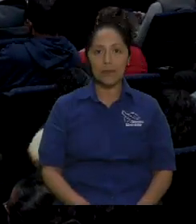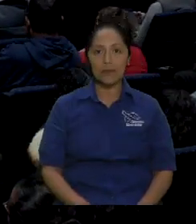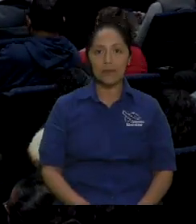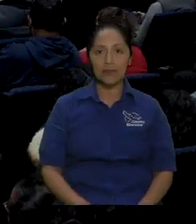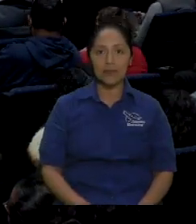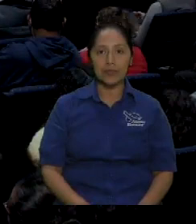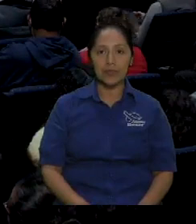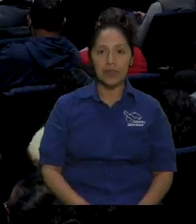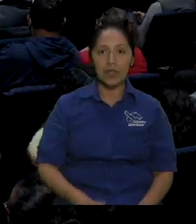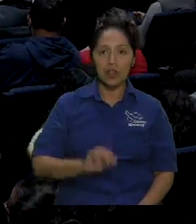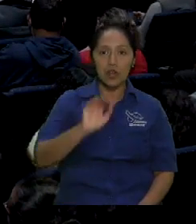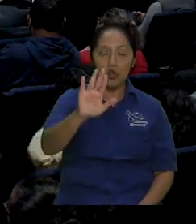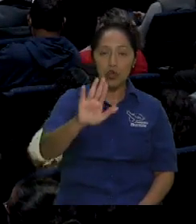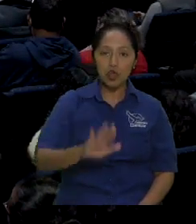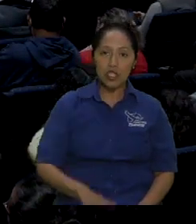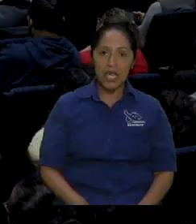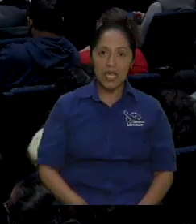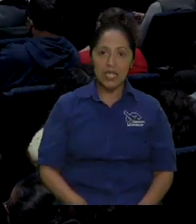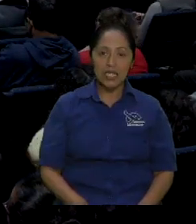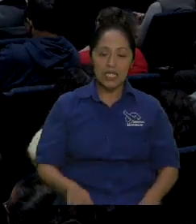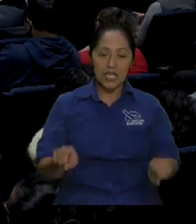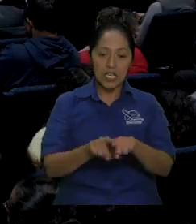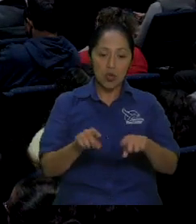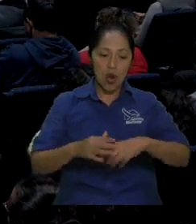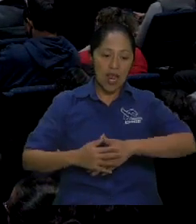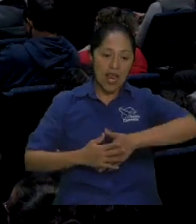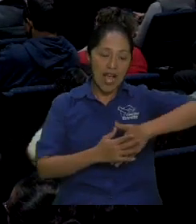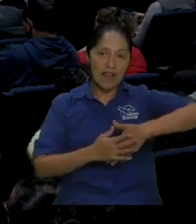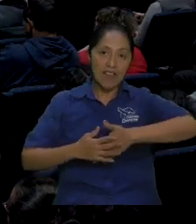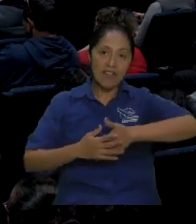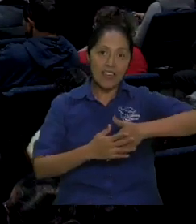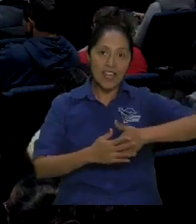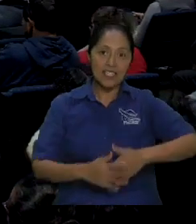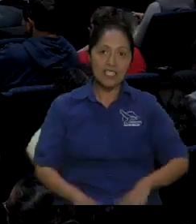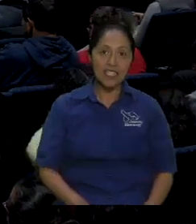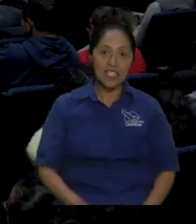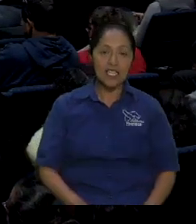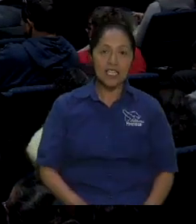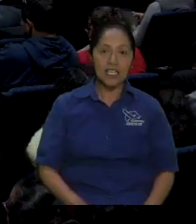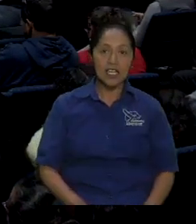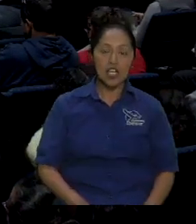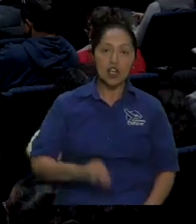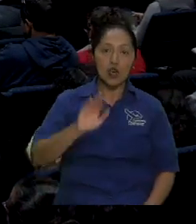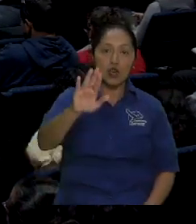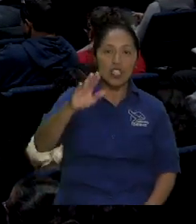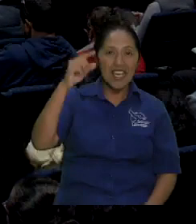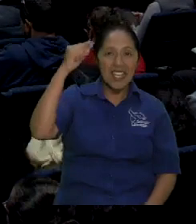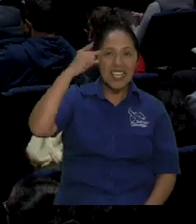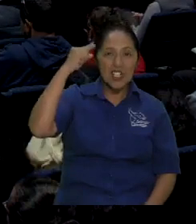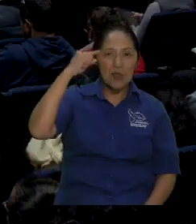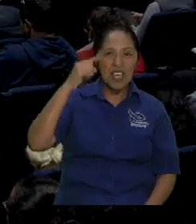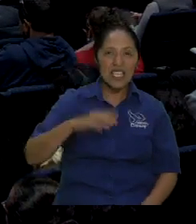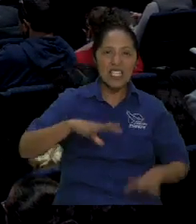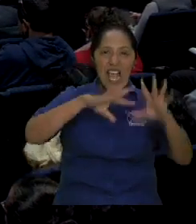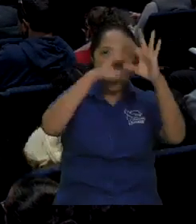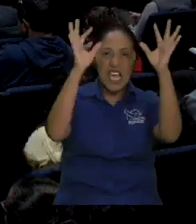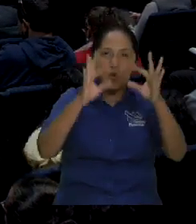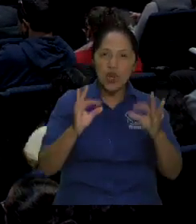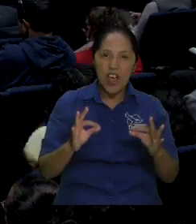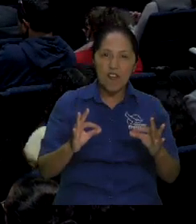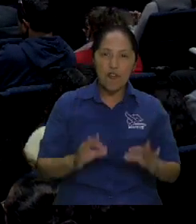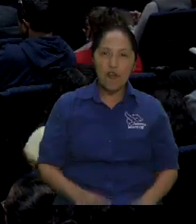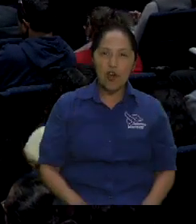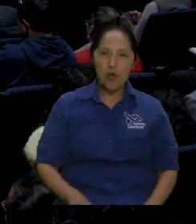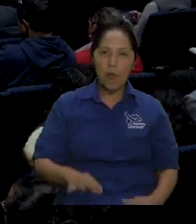y no son carnales entonces por eso les dicen ahí andan unos diciendo yo soy de Pedro y otros que dicen yo soy de Pablo y otros yo soy de